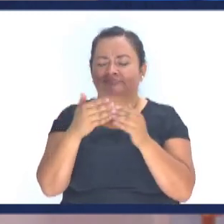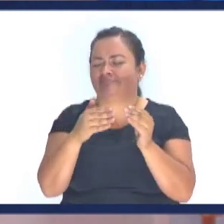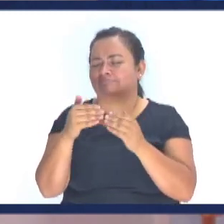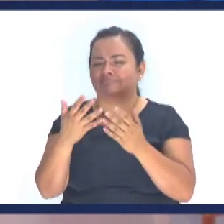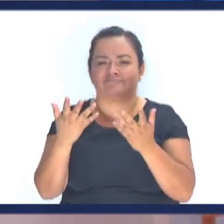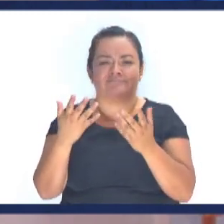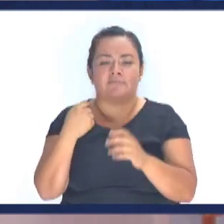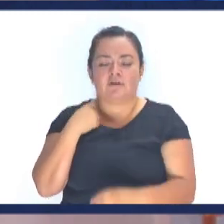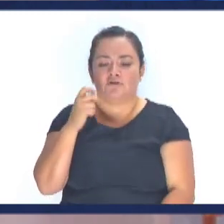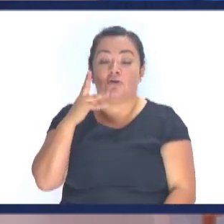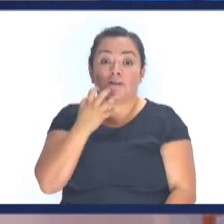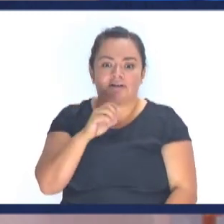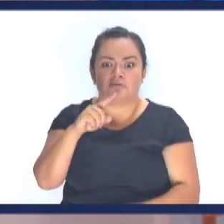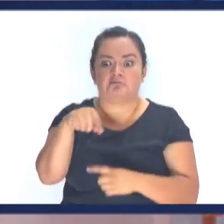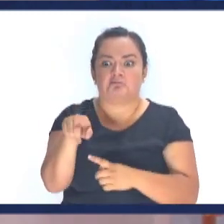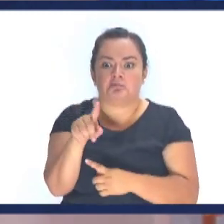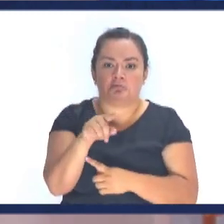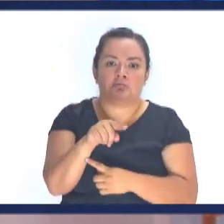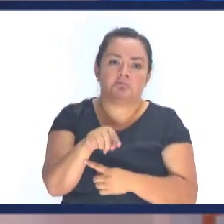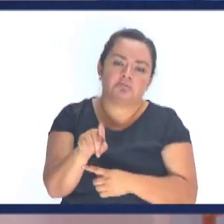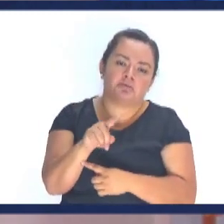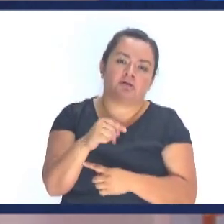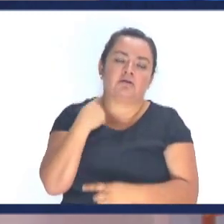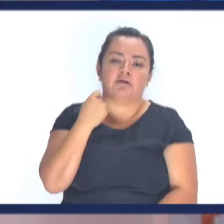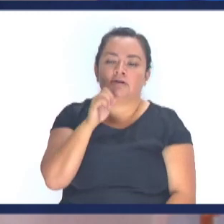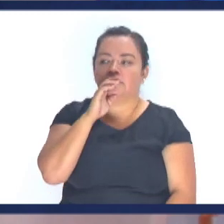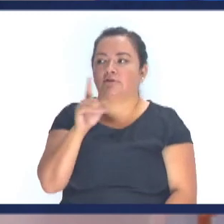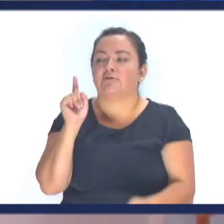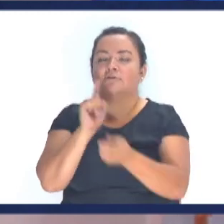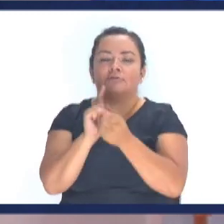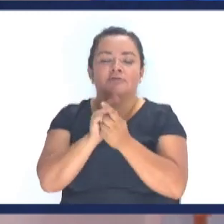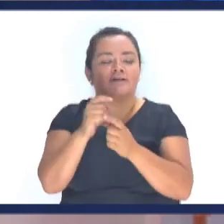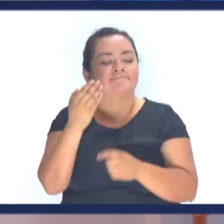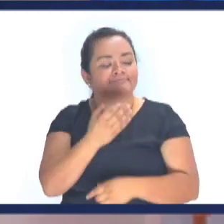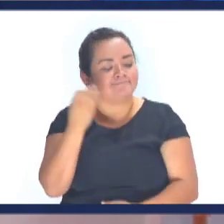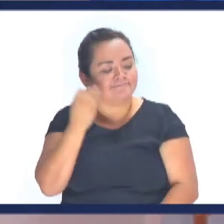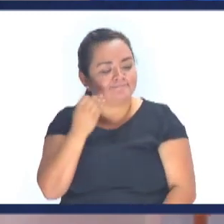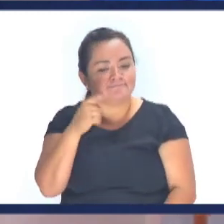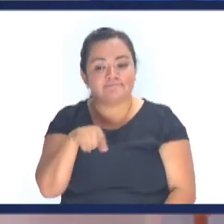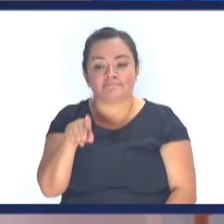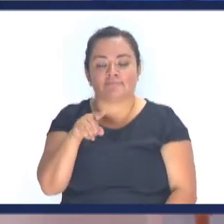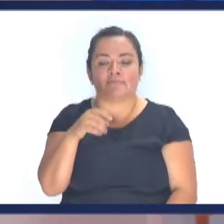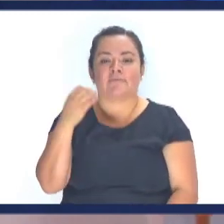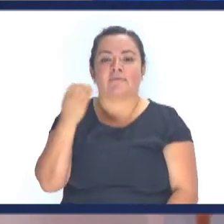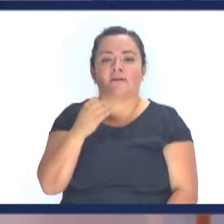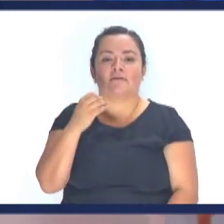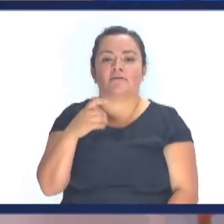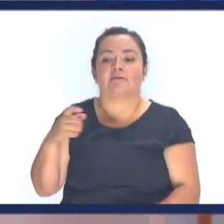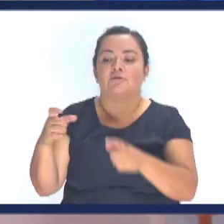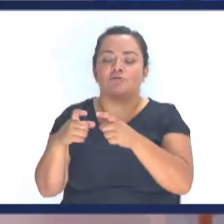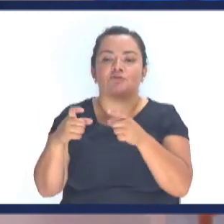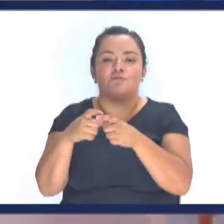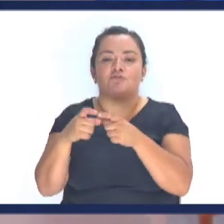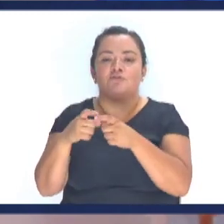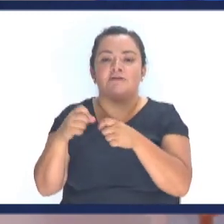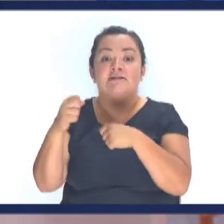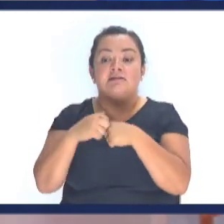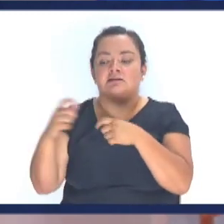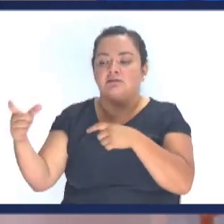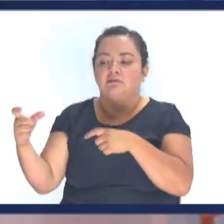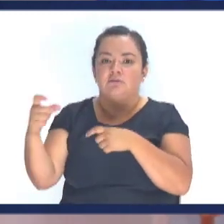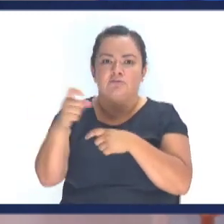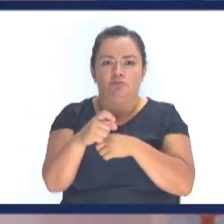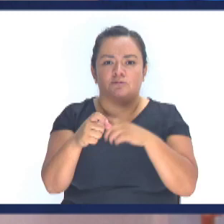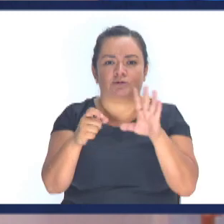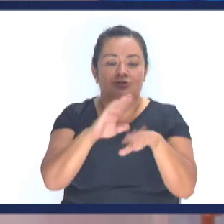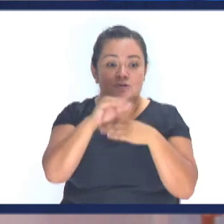Y tonteras Y cuando yo quería usar No se podía Yo le digo Uno de los que conocen Acá Haceme un favor Conseguime un disco Externo Y andaba